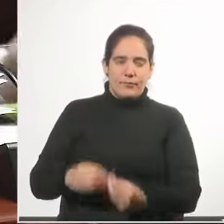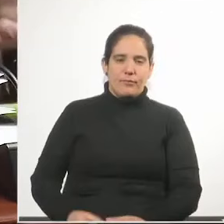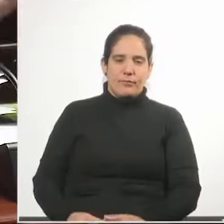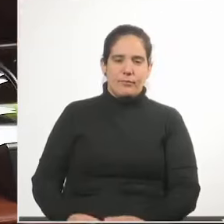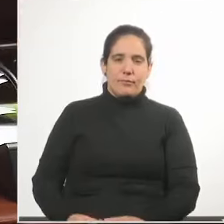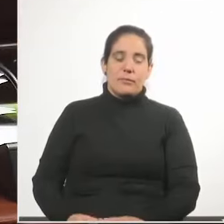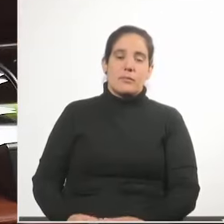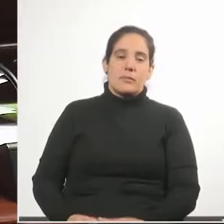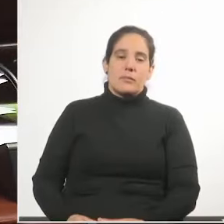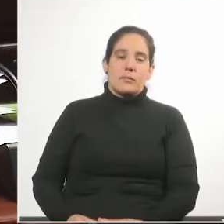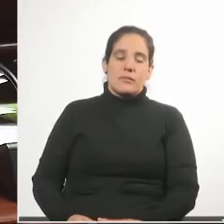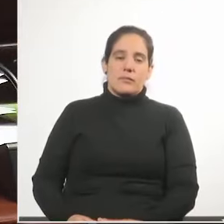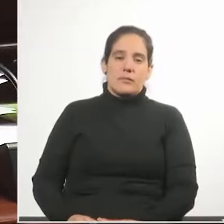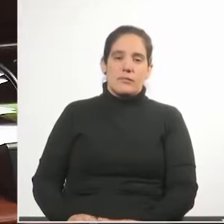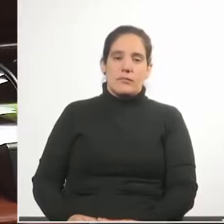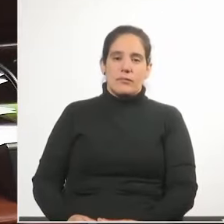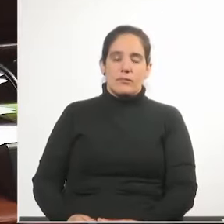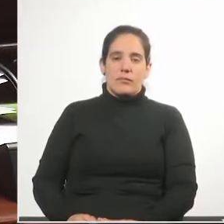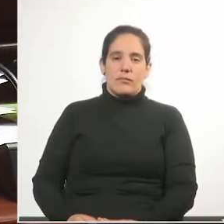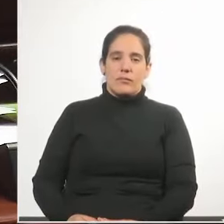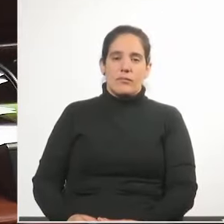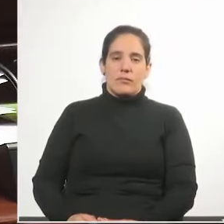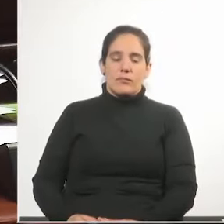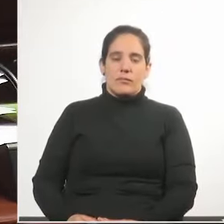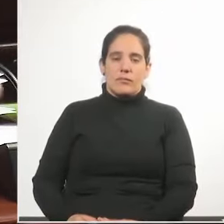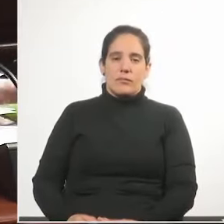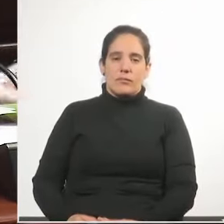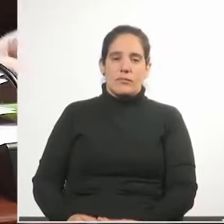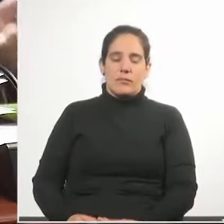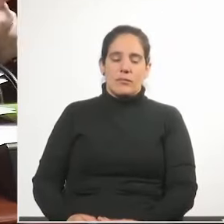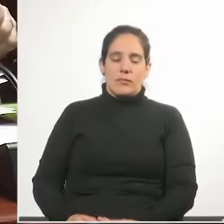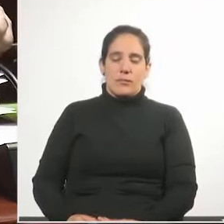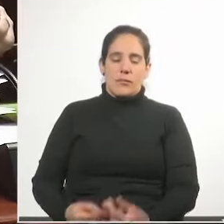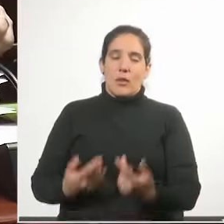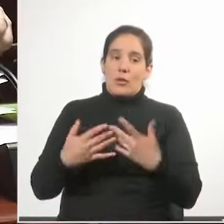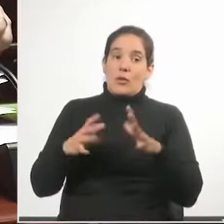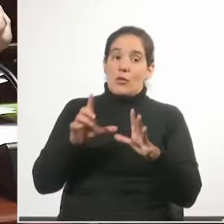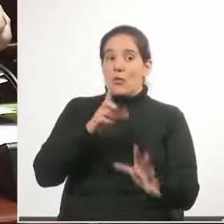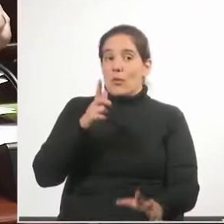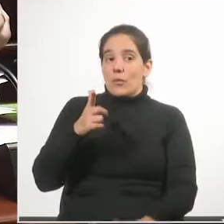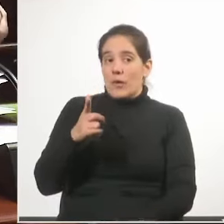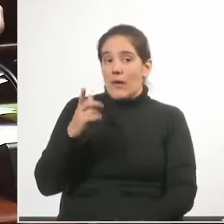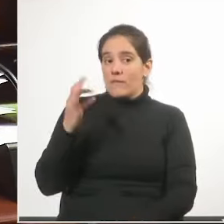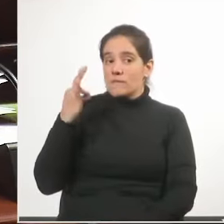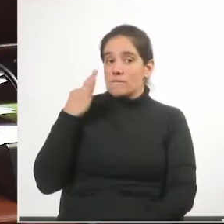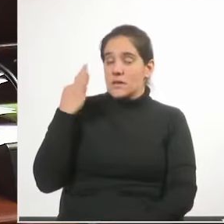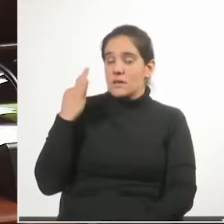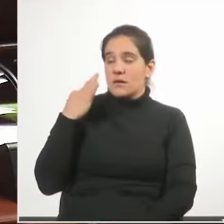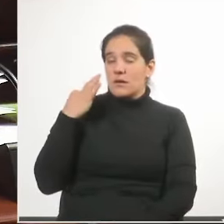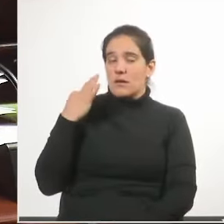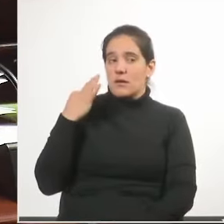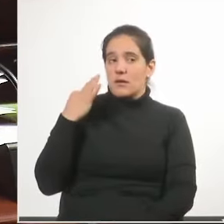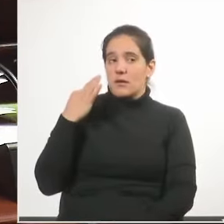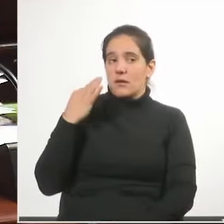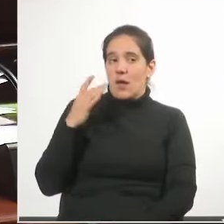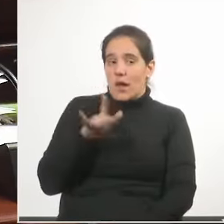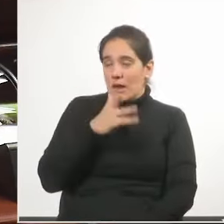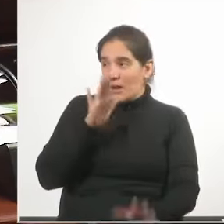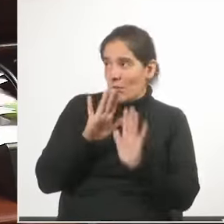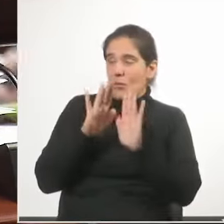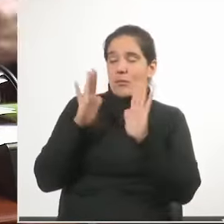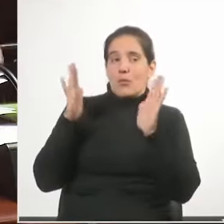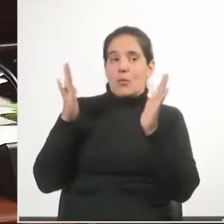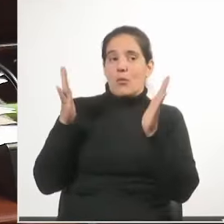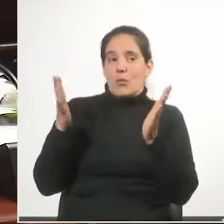siendo que no habría vida en el mundo